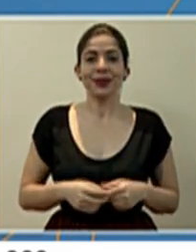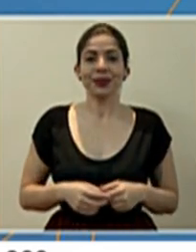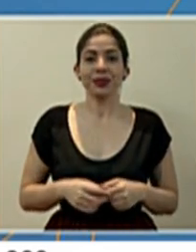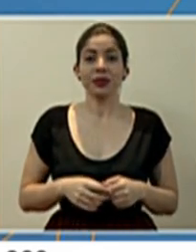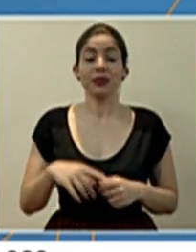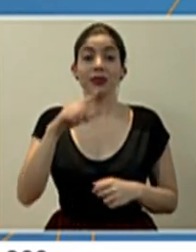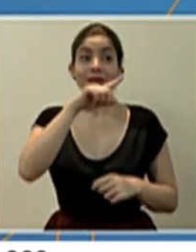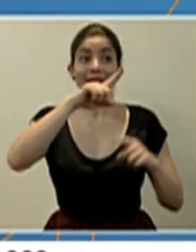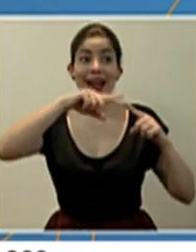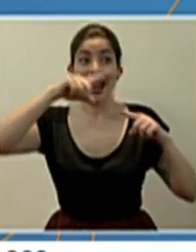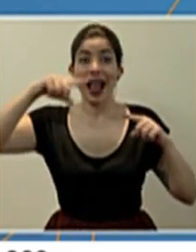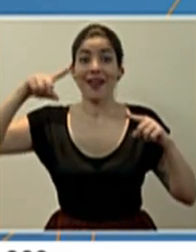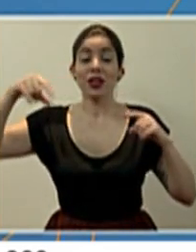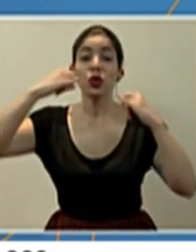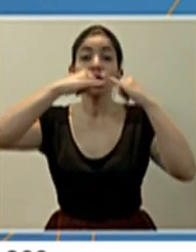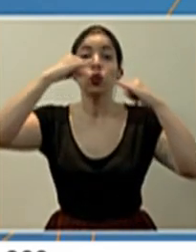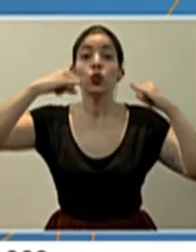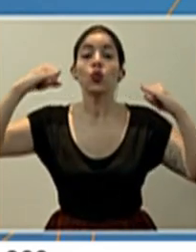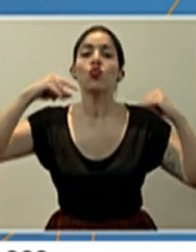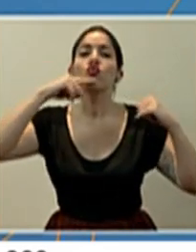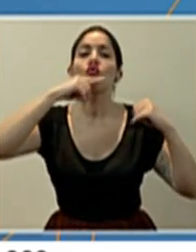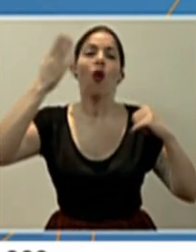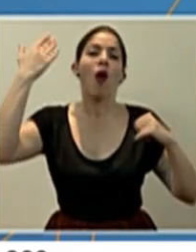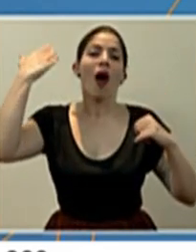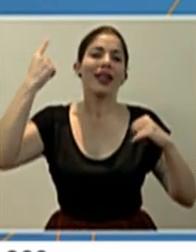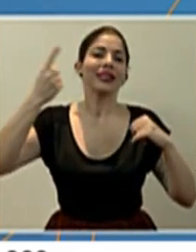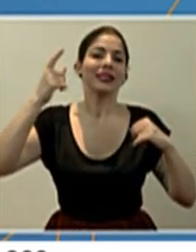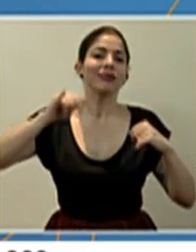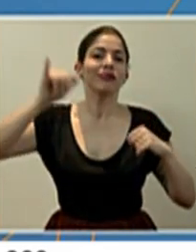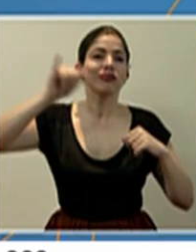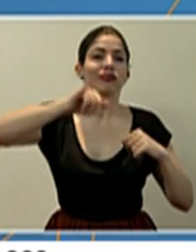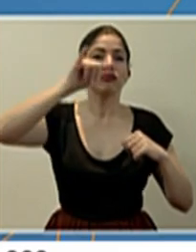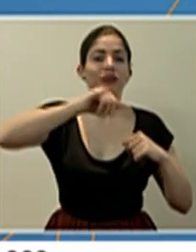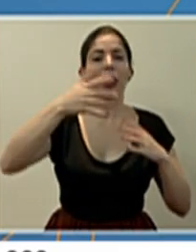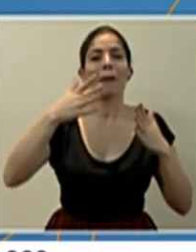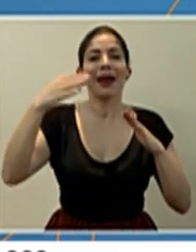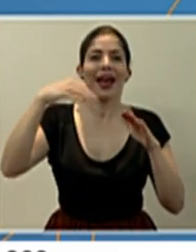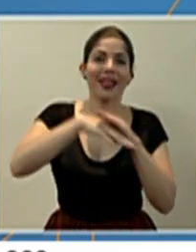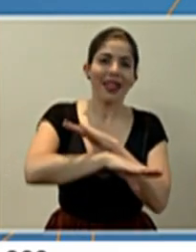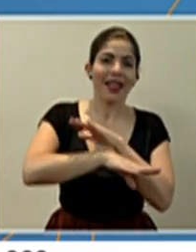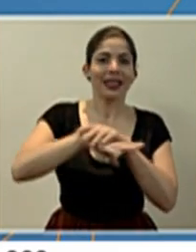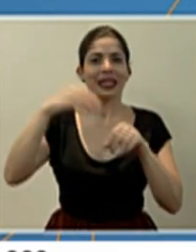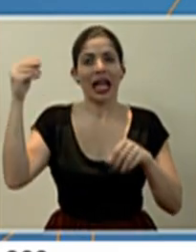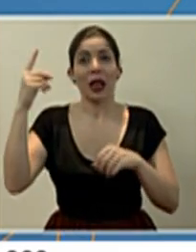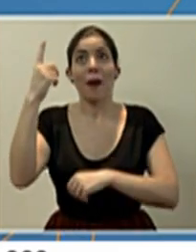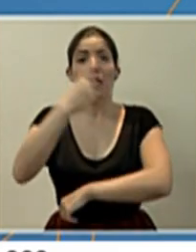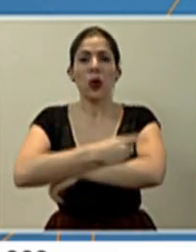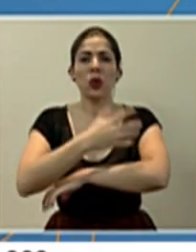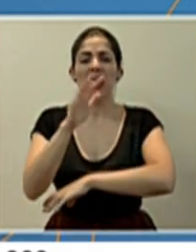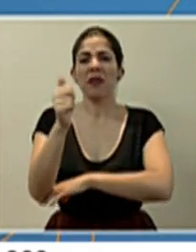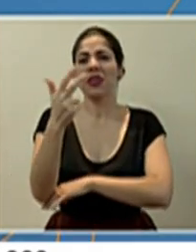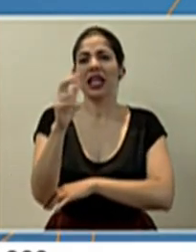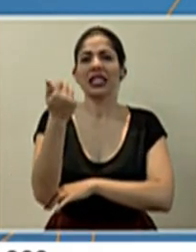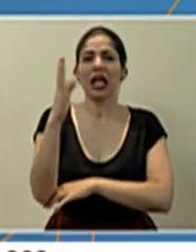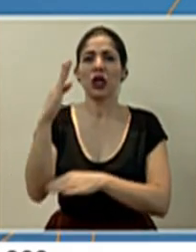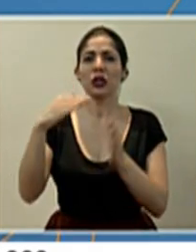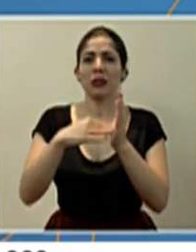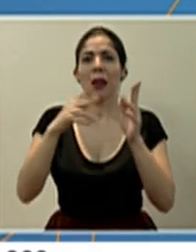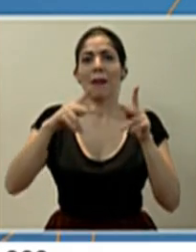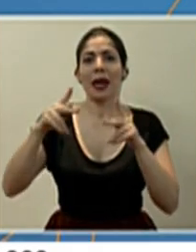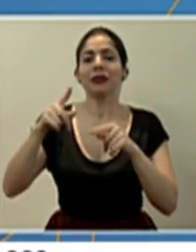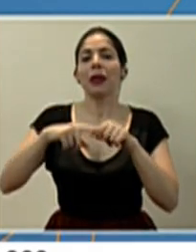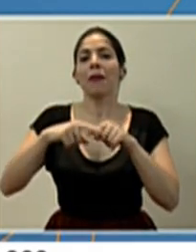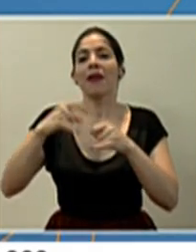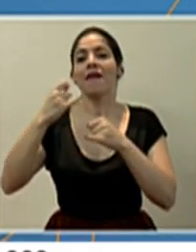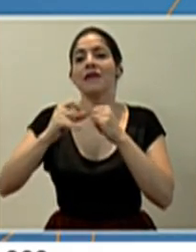este gráfico, la línea roja es lo habitual que salía del país, que es muy parecido a los ingresos por día, entre 13 y 14 mil personas, dependiendo si era fin de